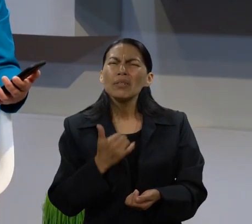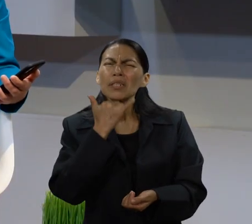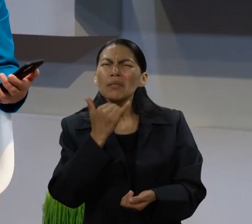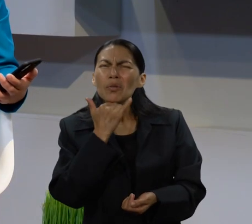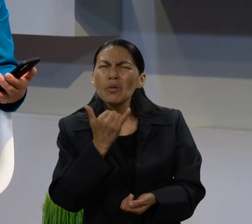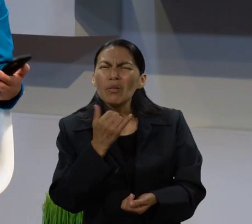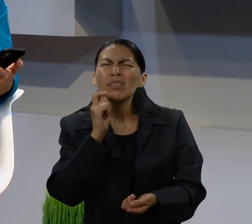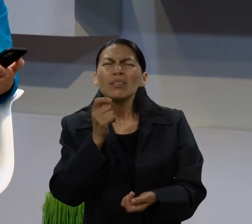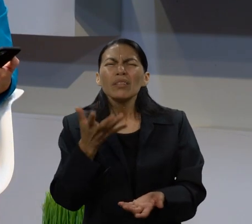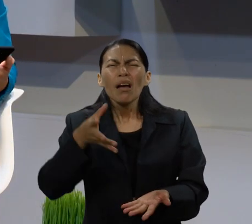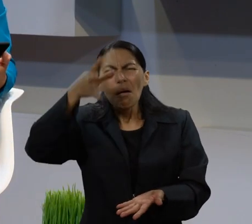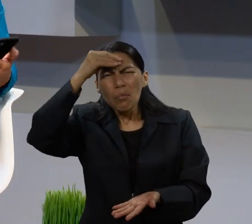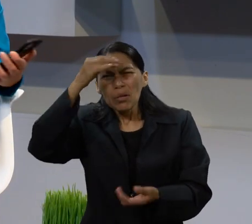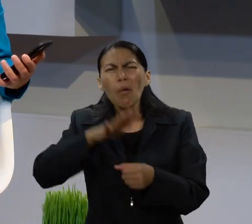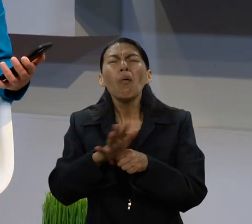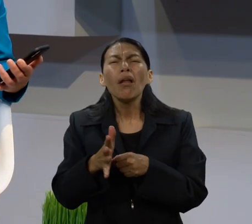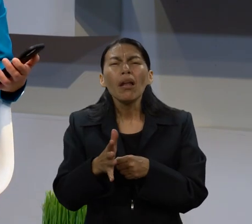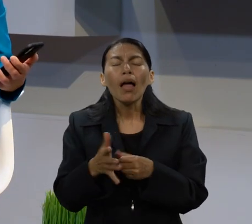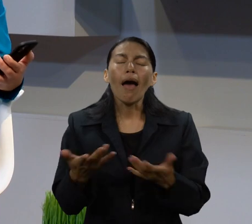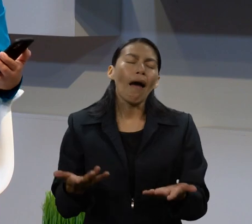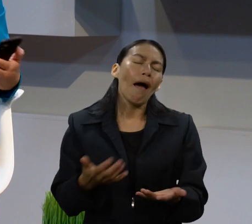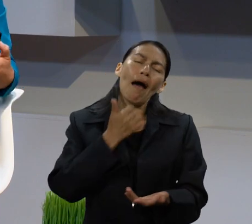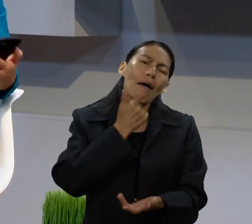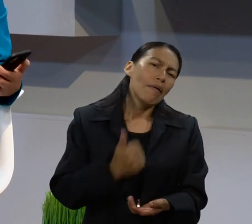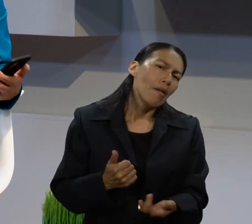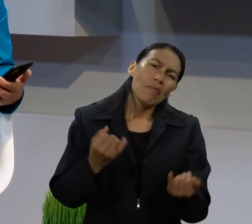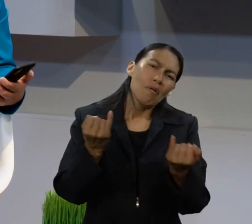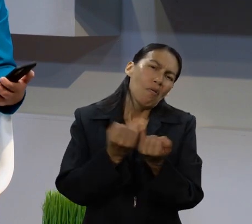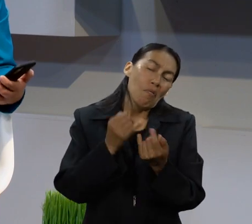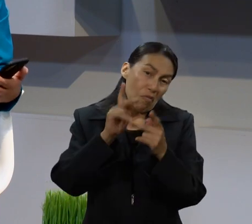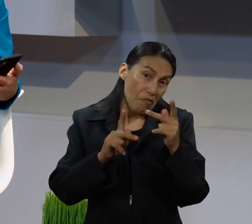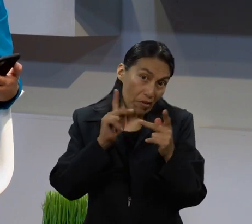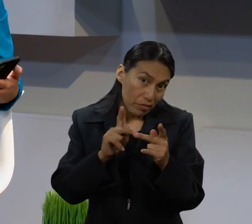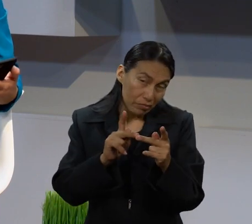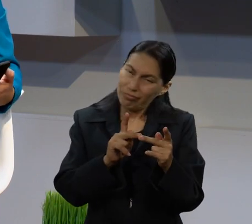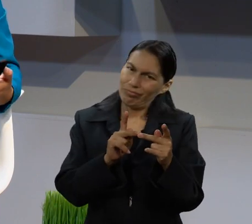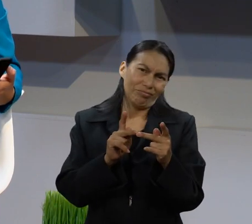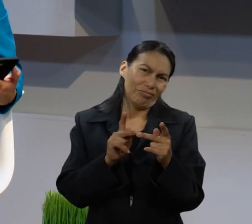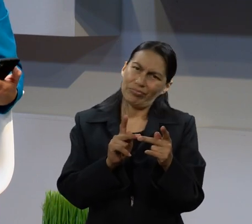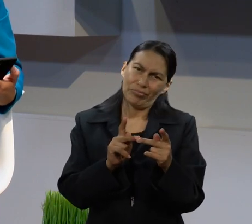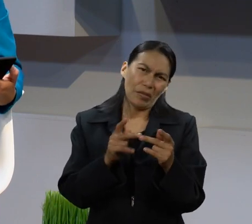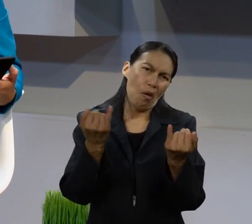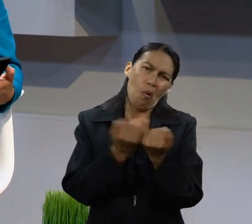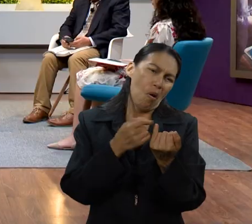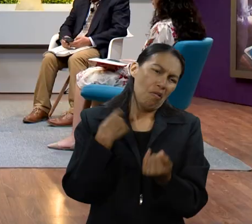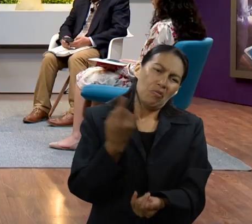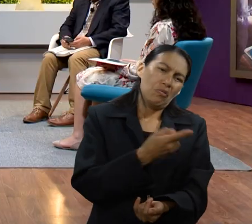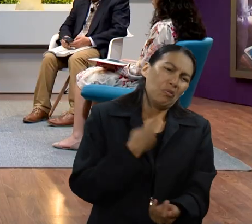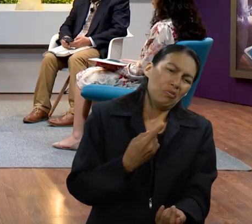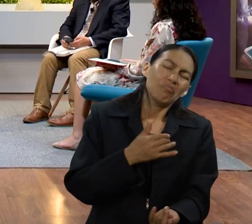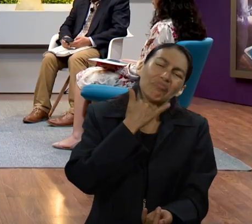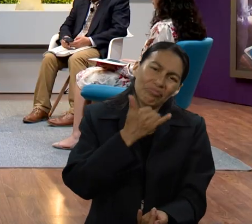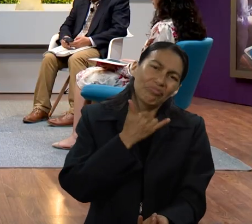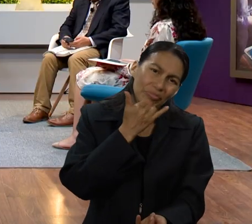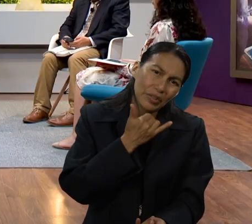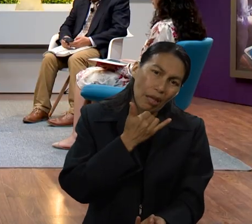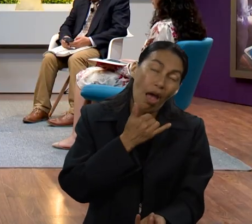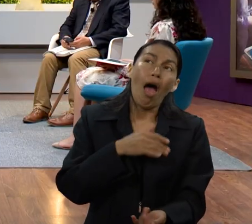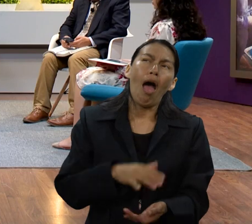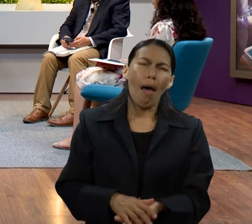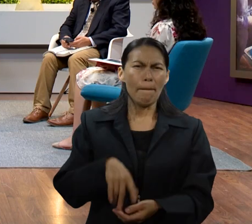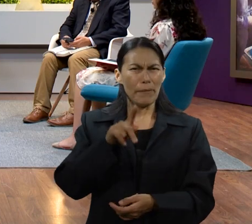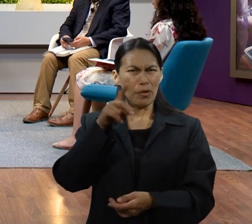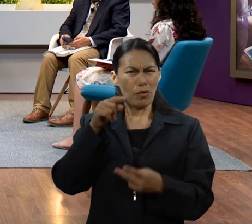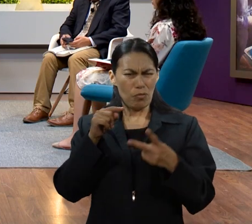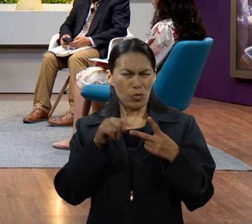de Abraham? Uno, que pues no era perfecto, ¿verdad? Era faliente como nosotros. Dos, que el Señor no nos desecha por